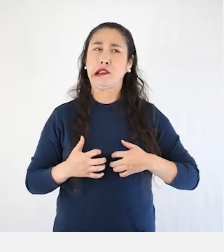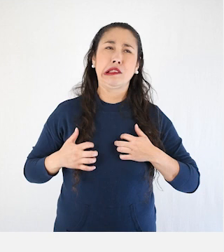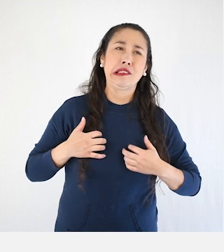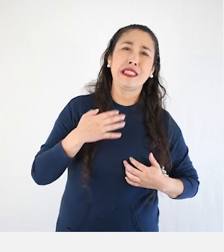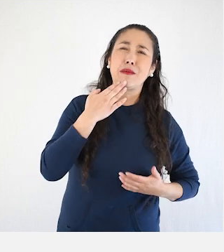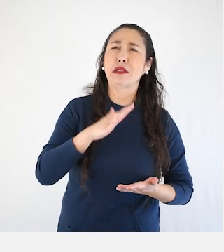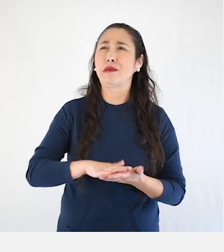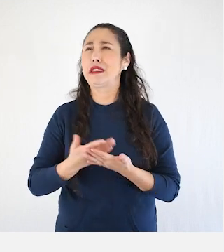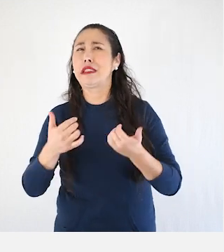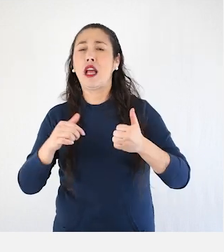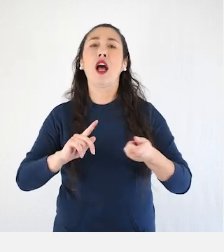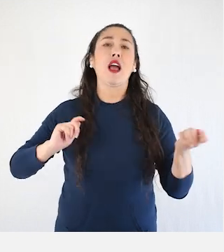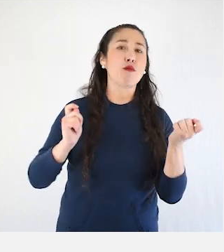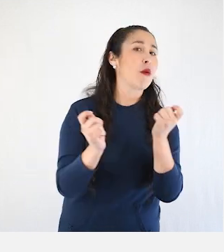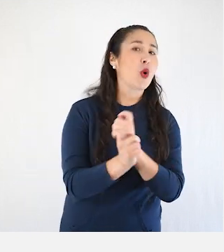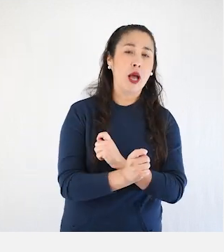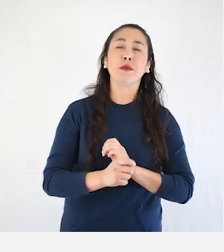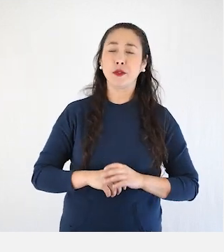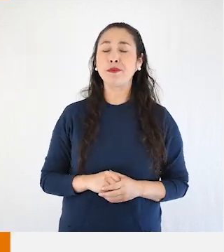ocasionar cambios en el estado de ánimo.